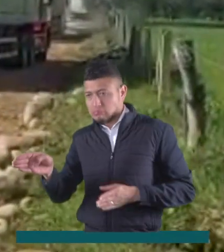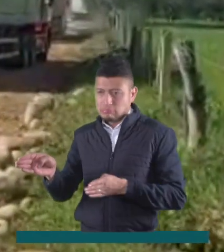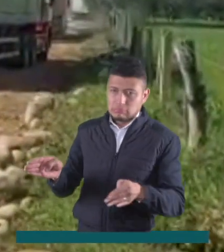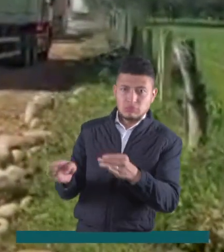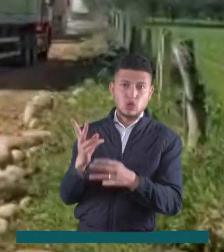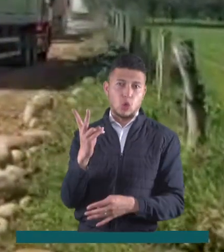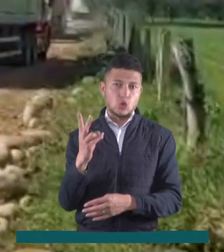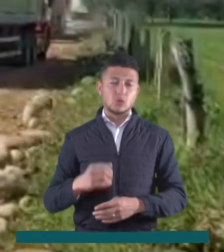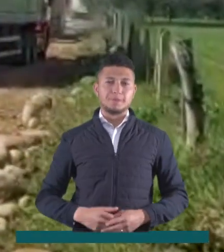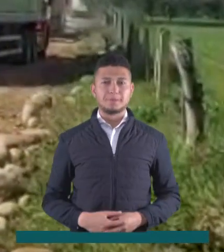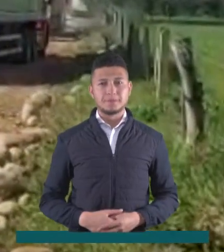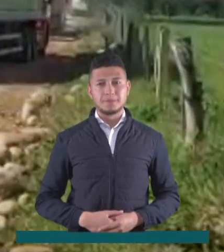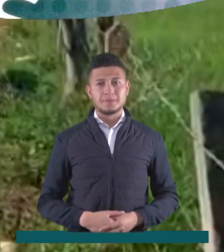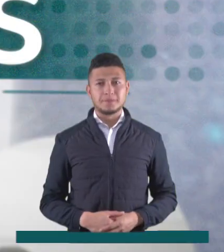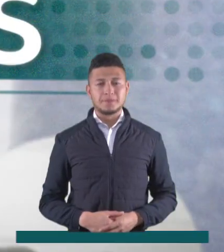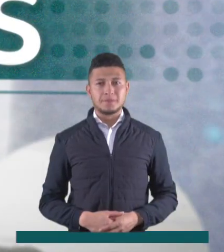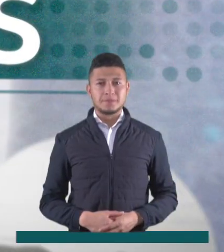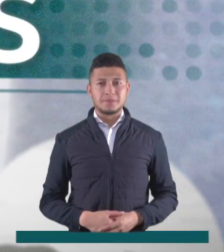hace algunas semanas.